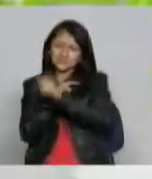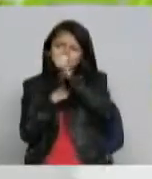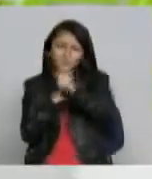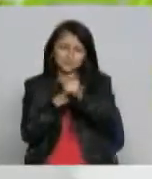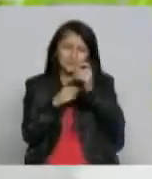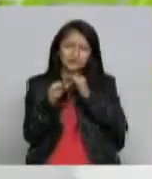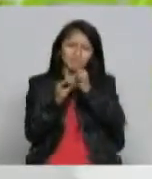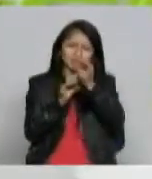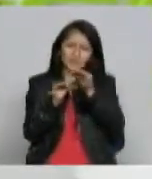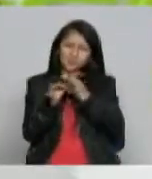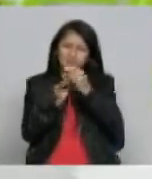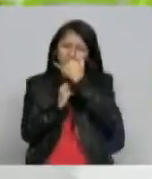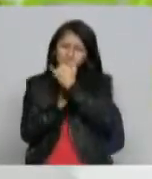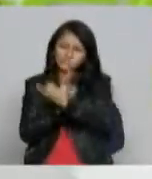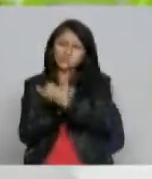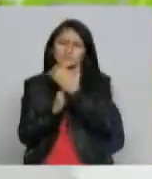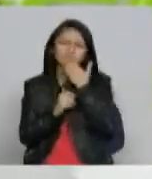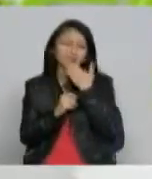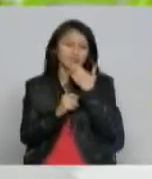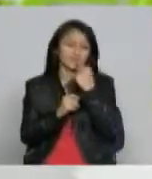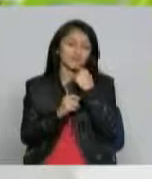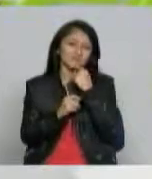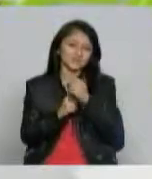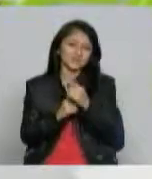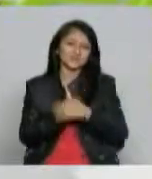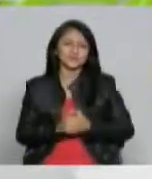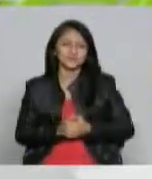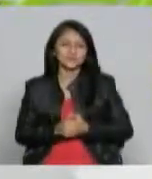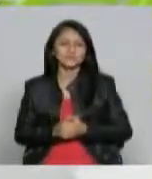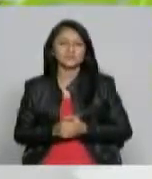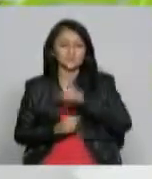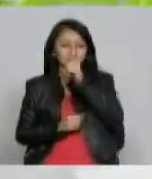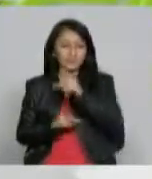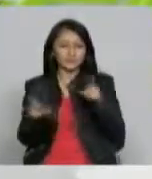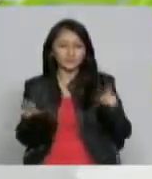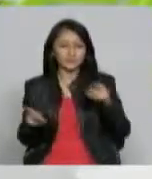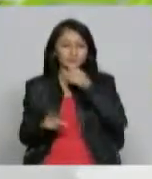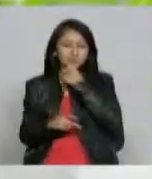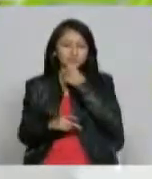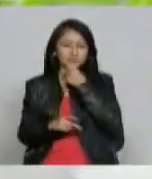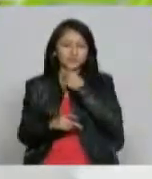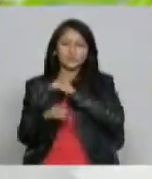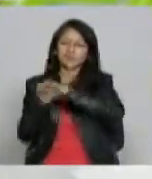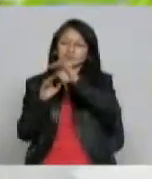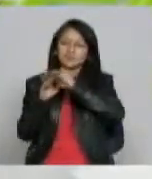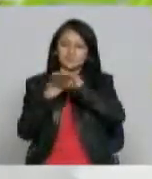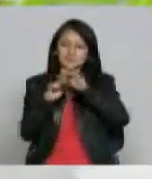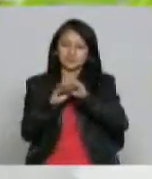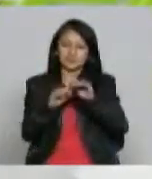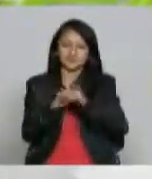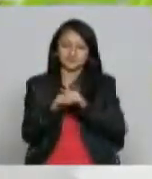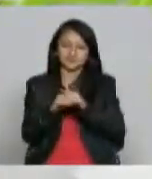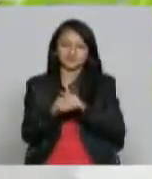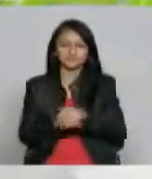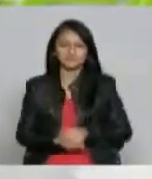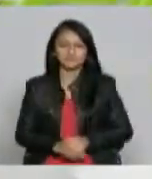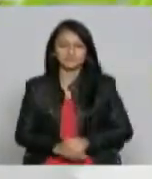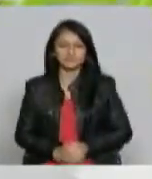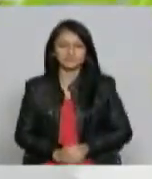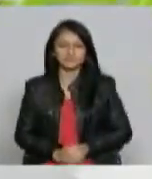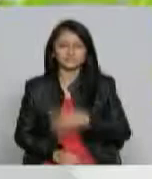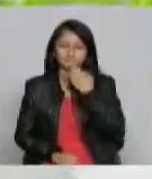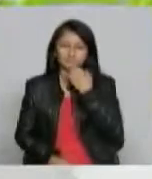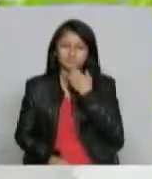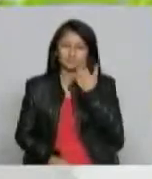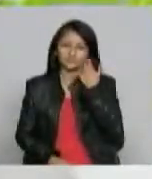me llama mucho la atención por ejemplo que los periodistas invitan a violinistas tuvimos la